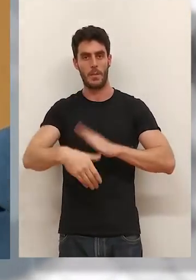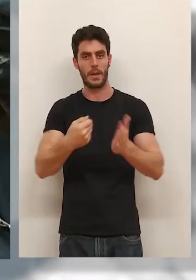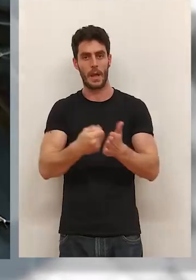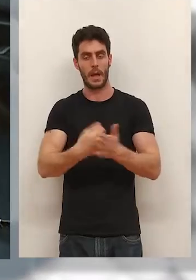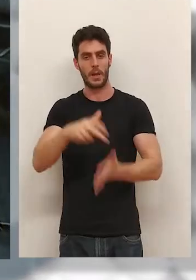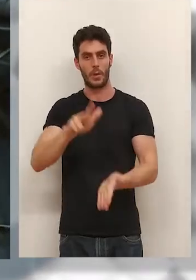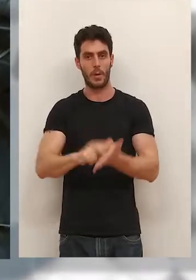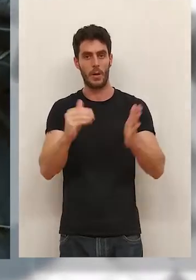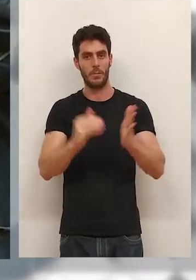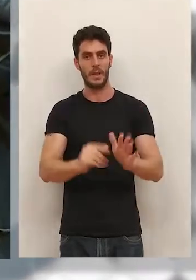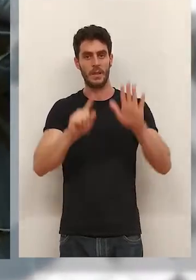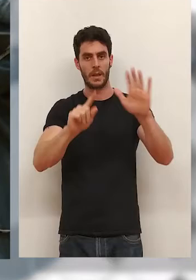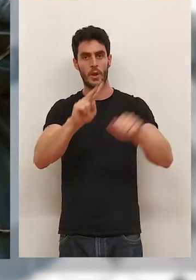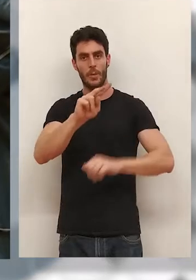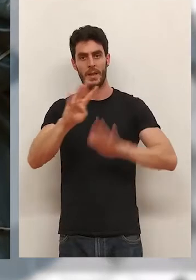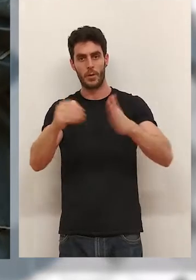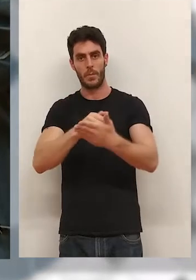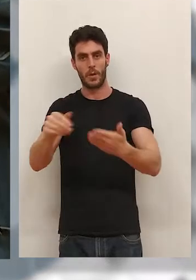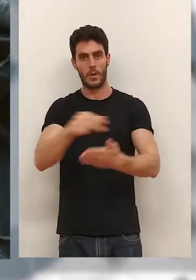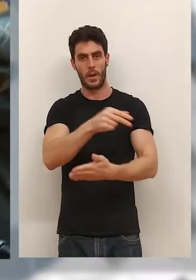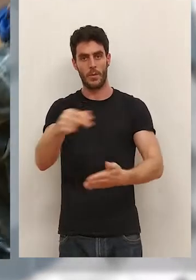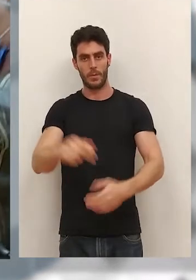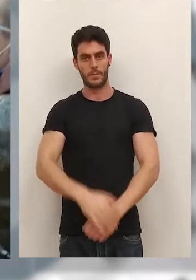1.629 millones y medio de euros.